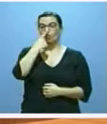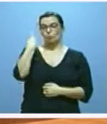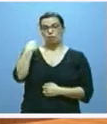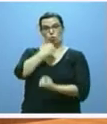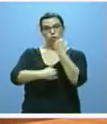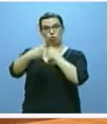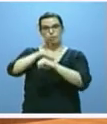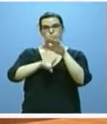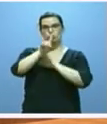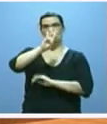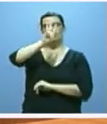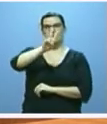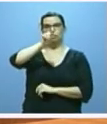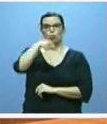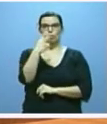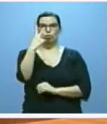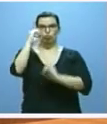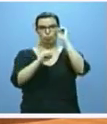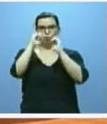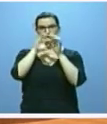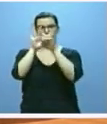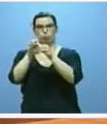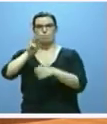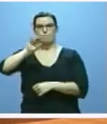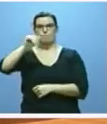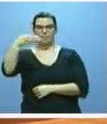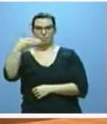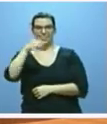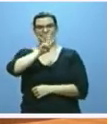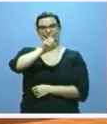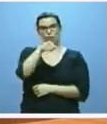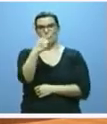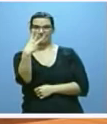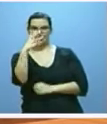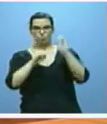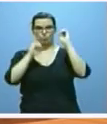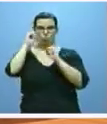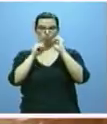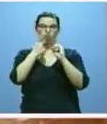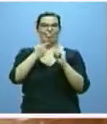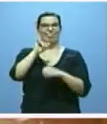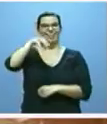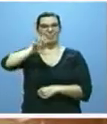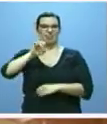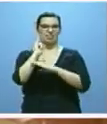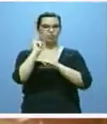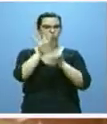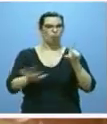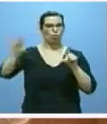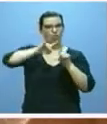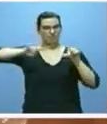economía creció un 3,2% de su PIB, el 3,3% según la estimación del INE, dando así